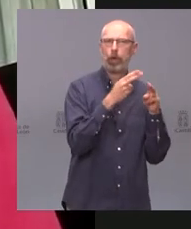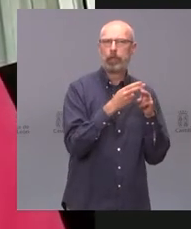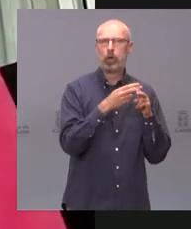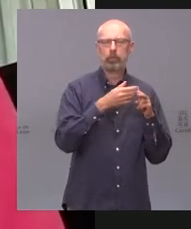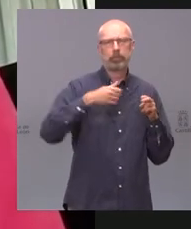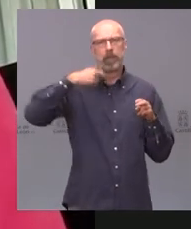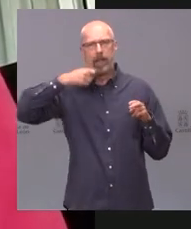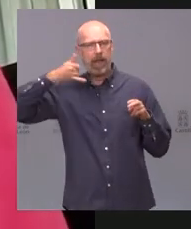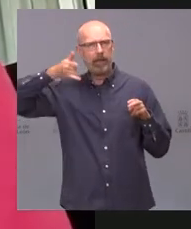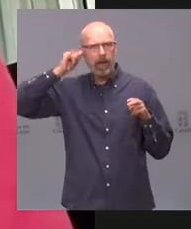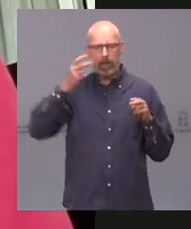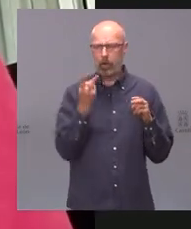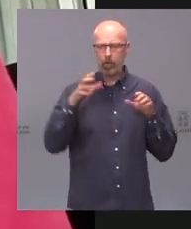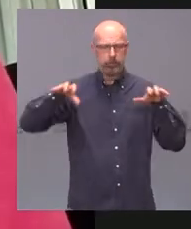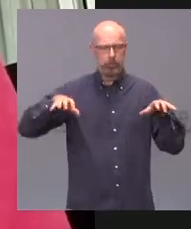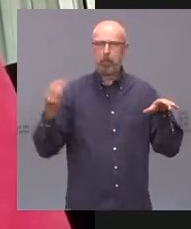palabras y si las comparten